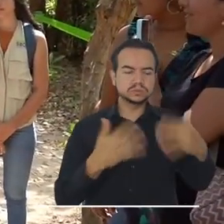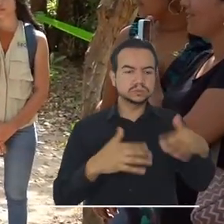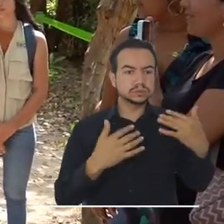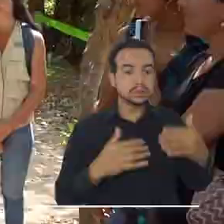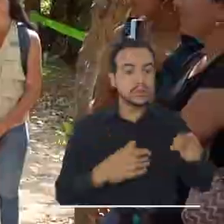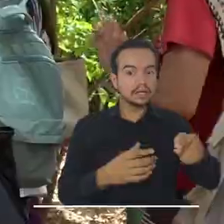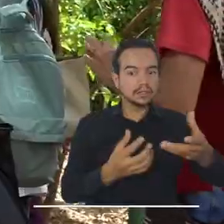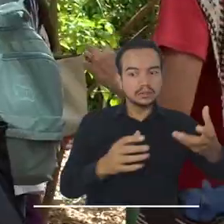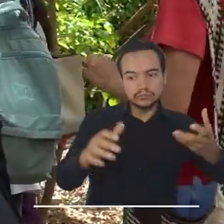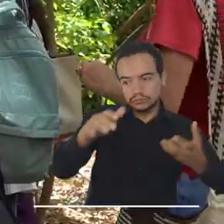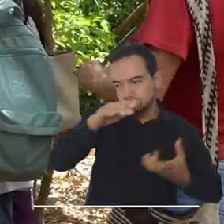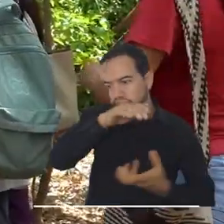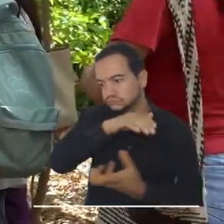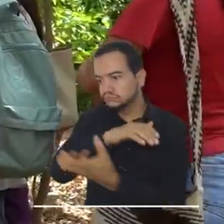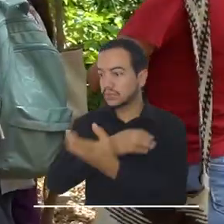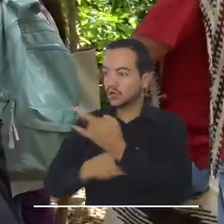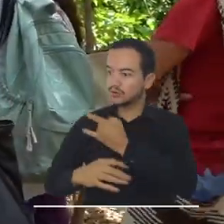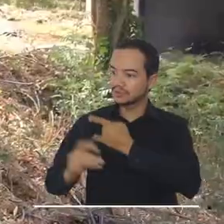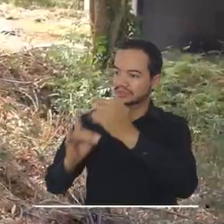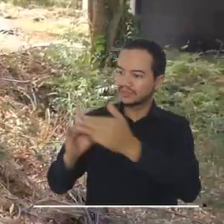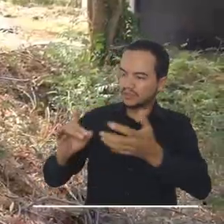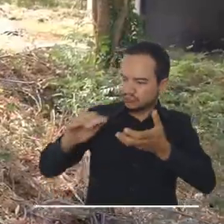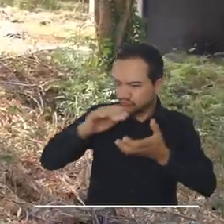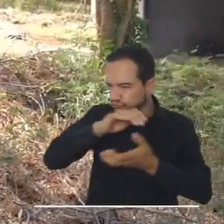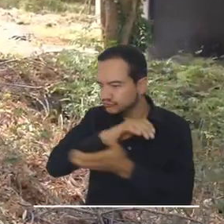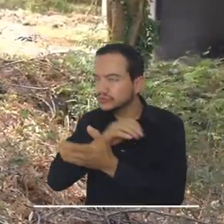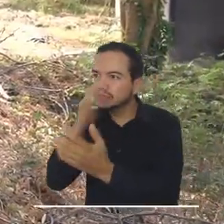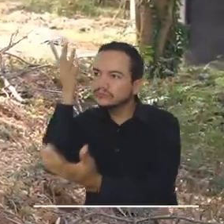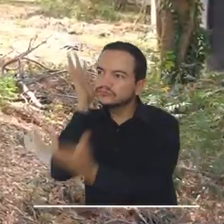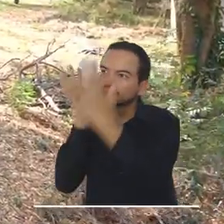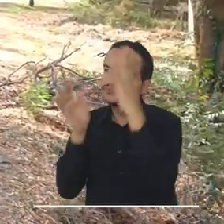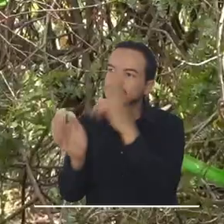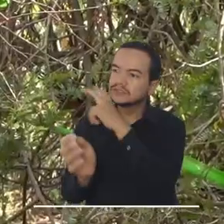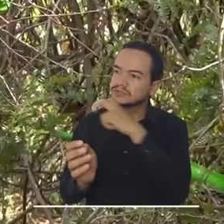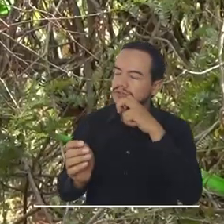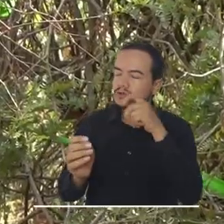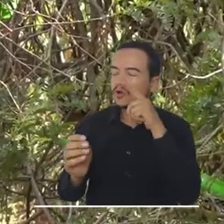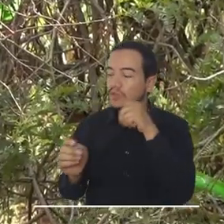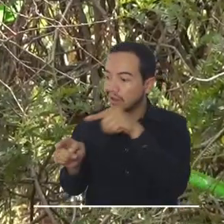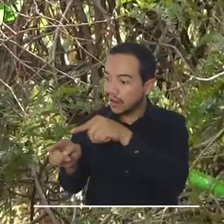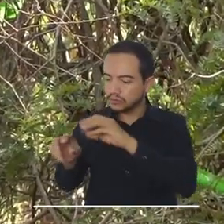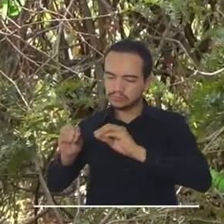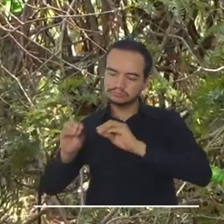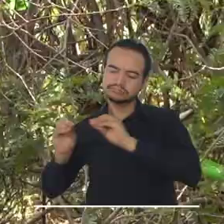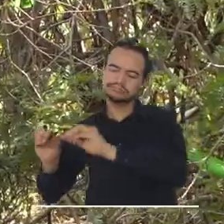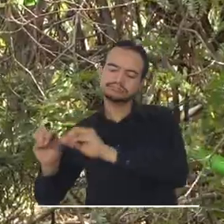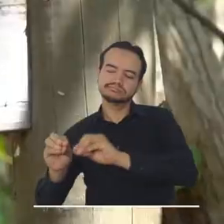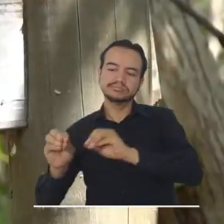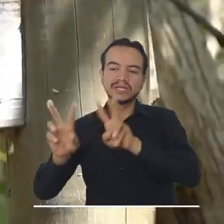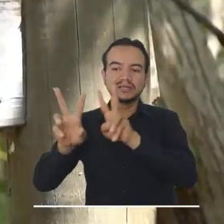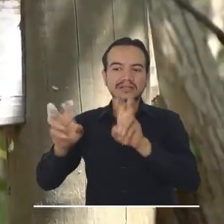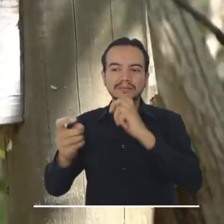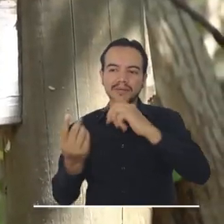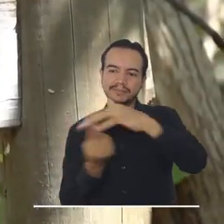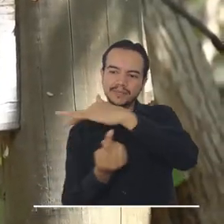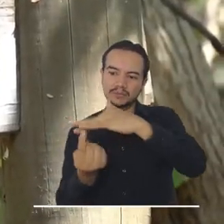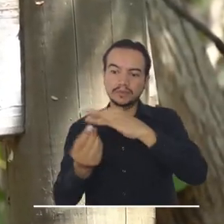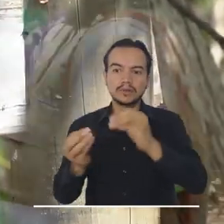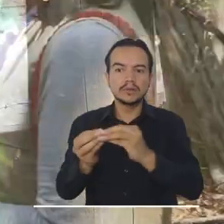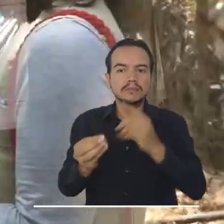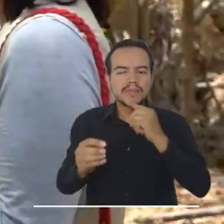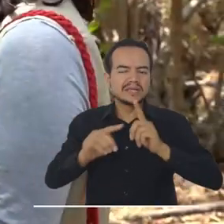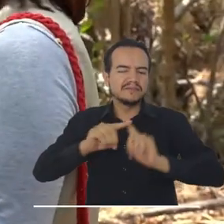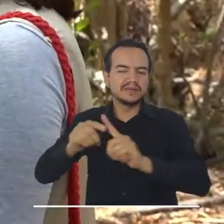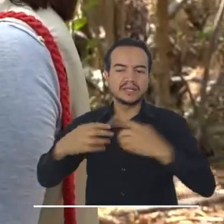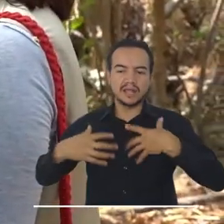bosque seco tropical de la Universidad del Magdalena, en un recorrido donde recibieron pedagogía sobre el medio ambiente y las diferentes especies